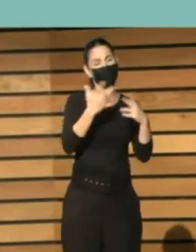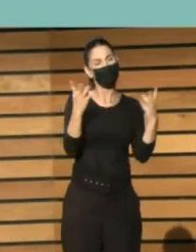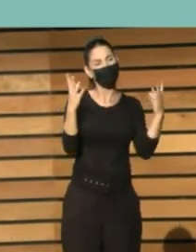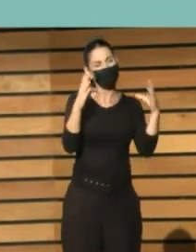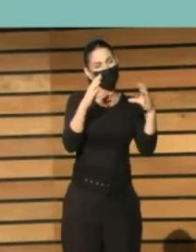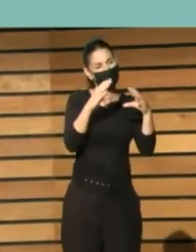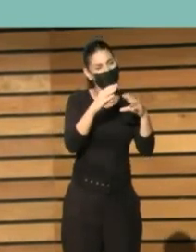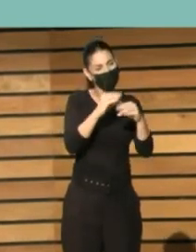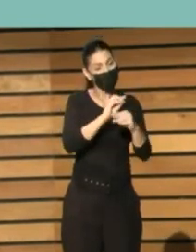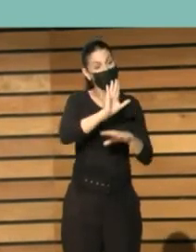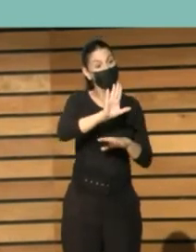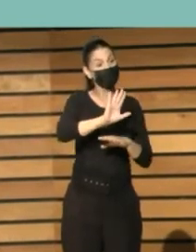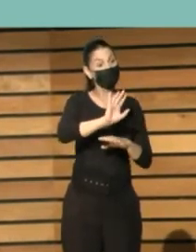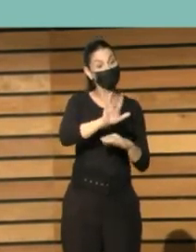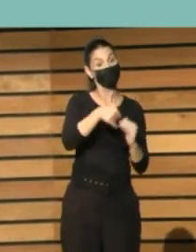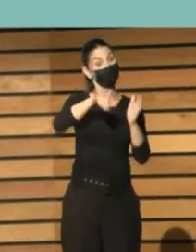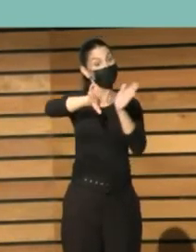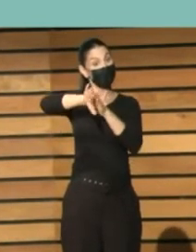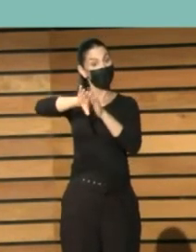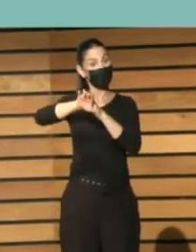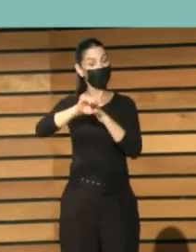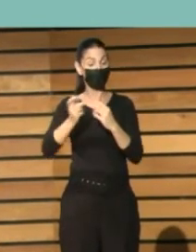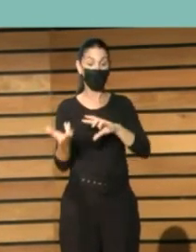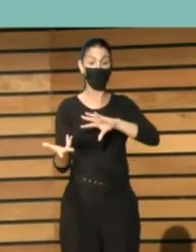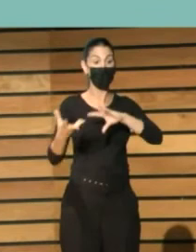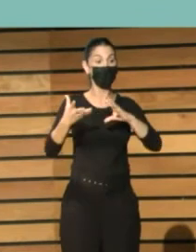y a la derecha la imagen restaurada digitalmente.